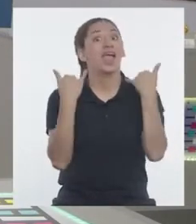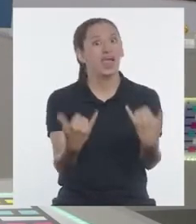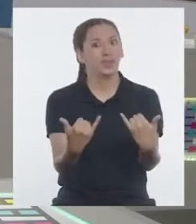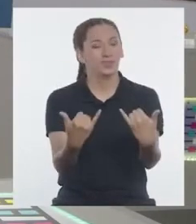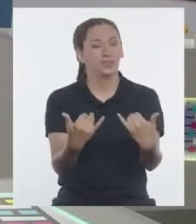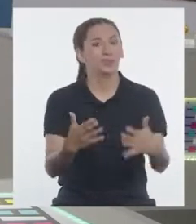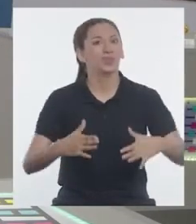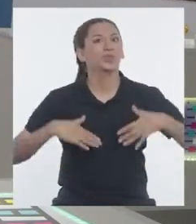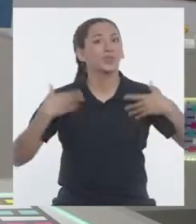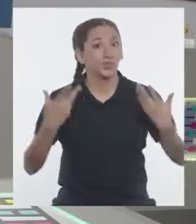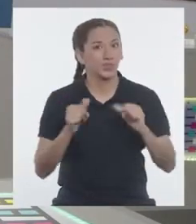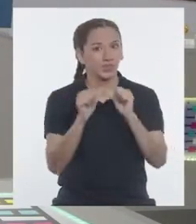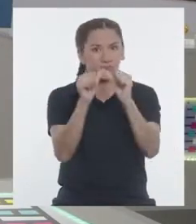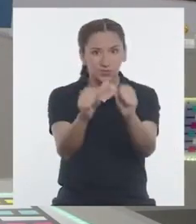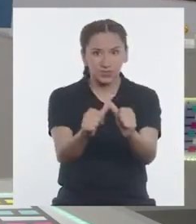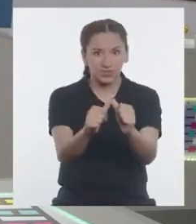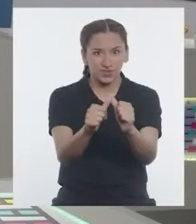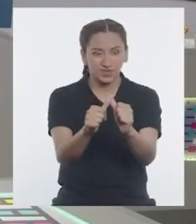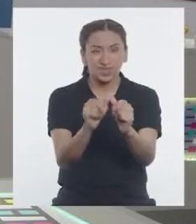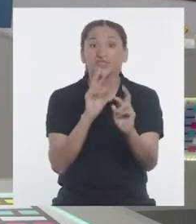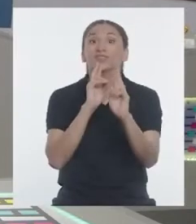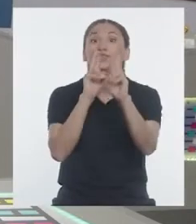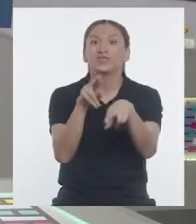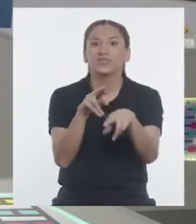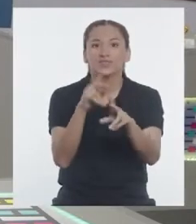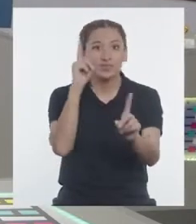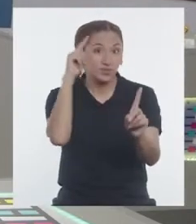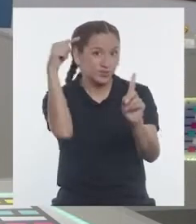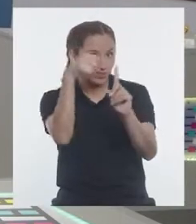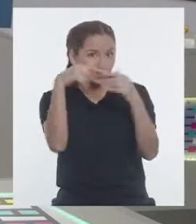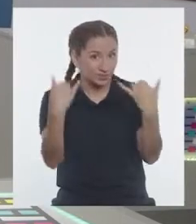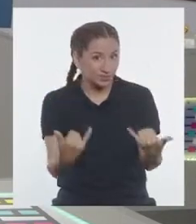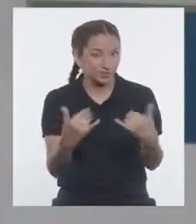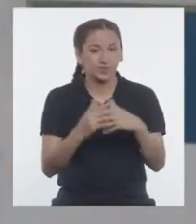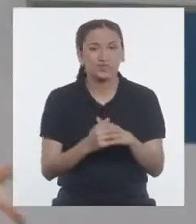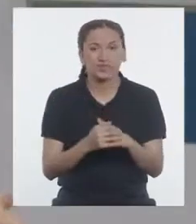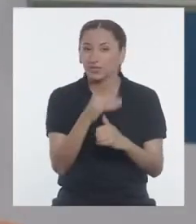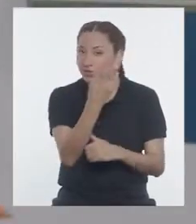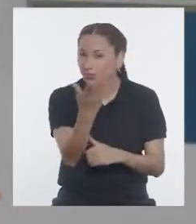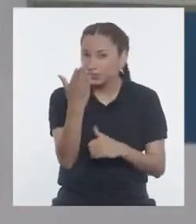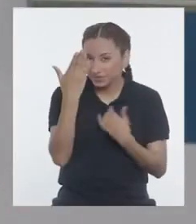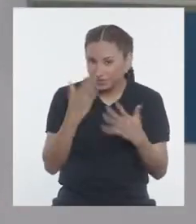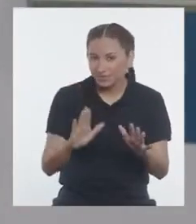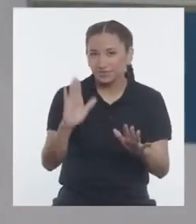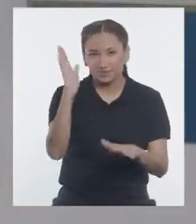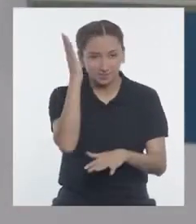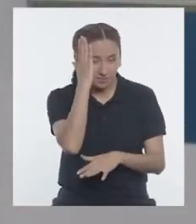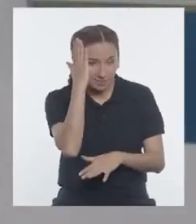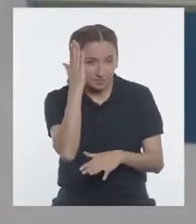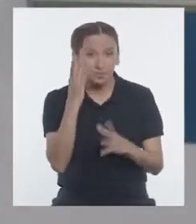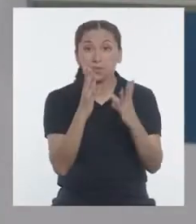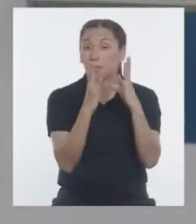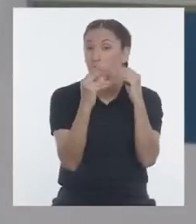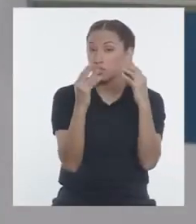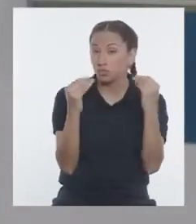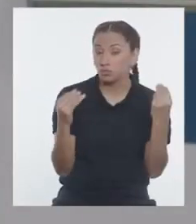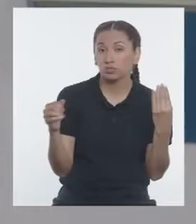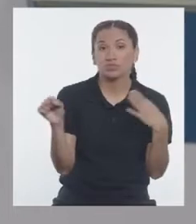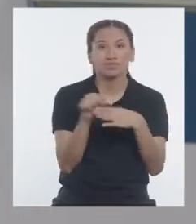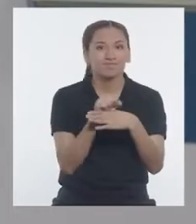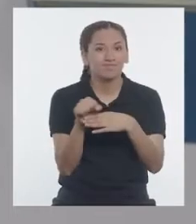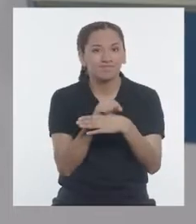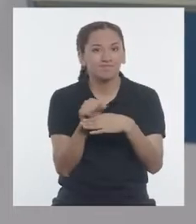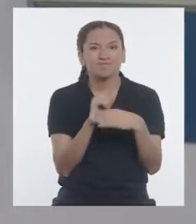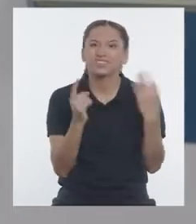Ahora, podemos seguir con nuestro propósito de hoy. Como ya hemos visto, hay muchas